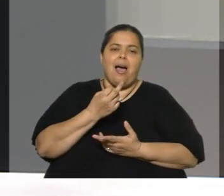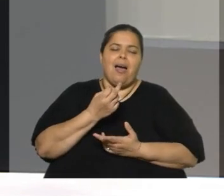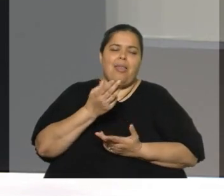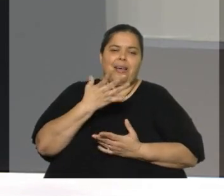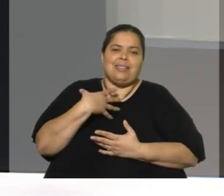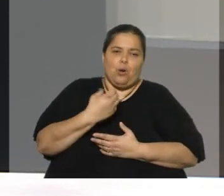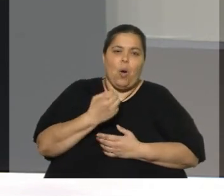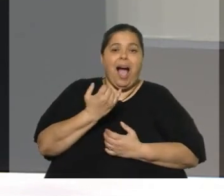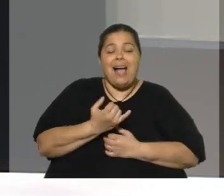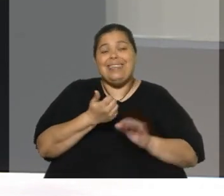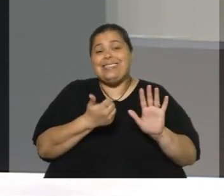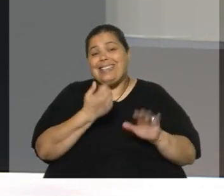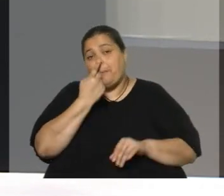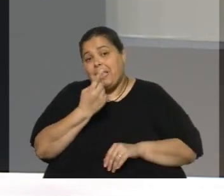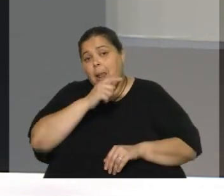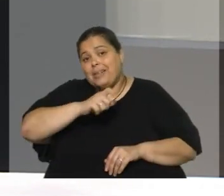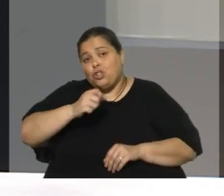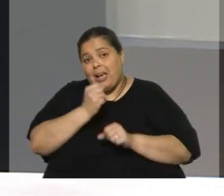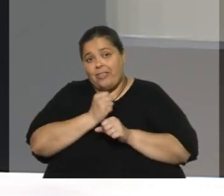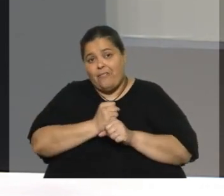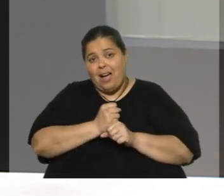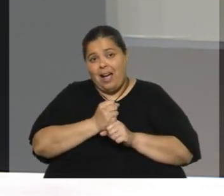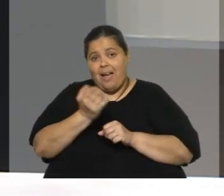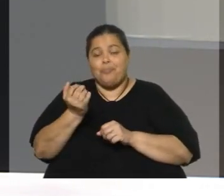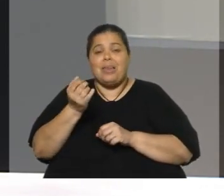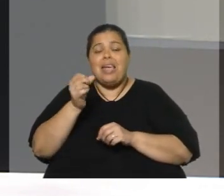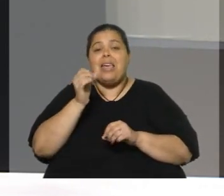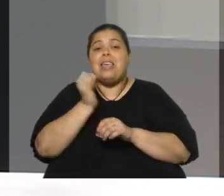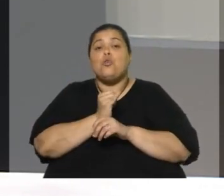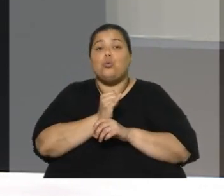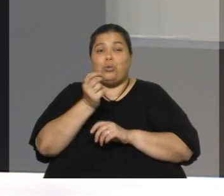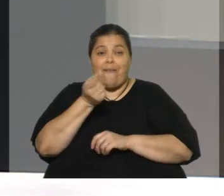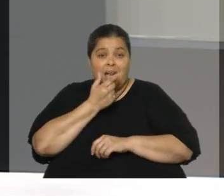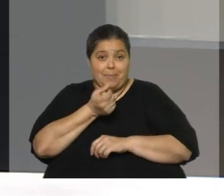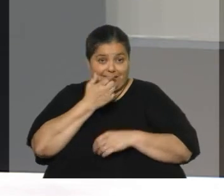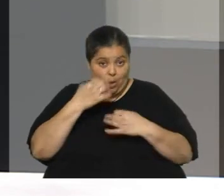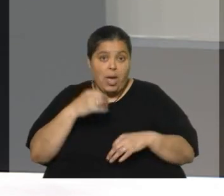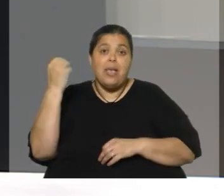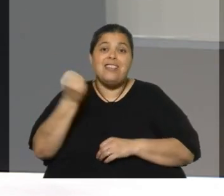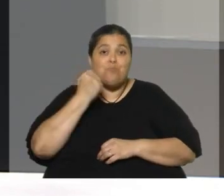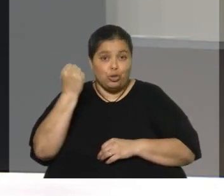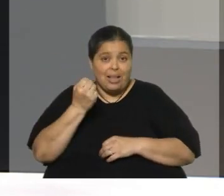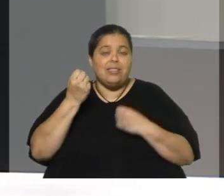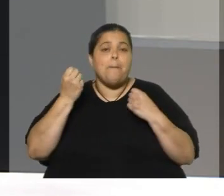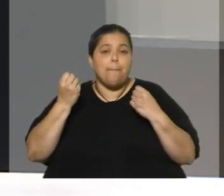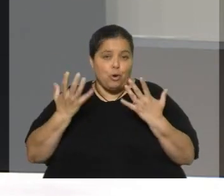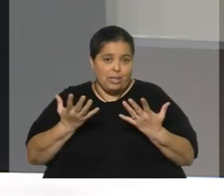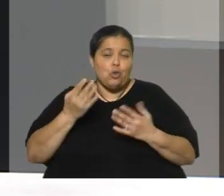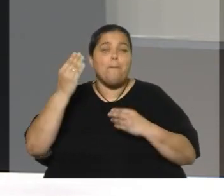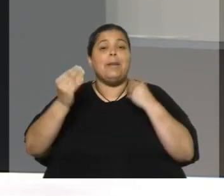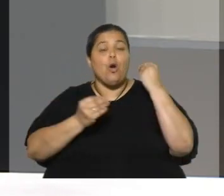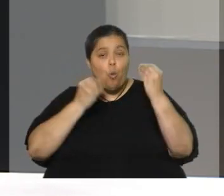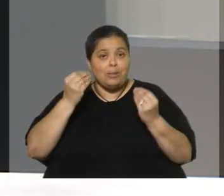6.000 personas trabajando en esa industria en Uruguay. Por lo tanto, es importante. Entonces, la preocupación de que se pueda haber afectado es